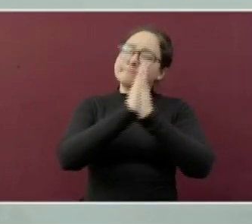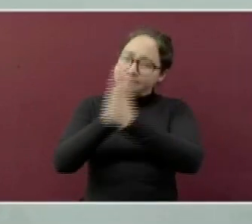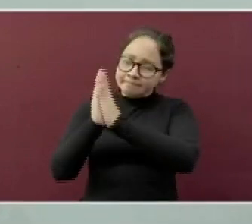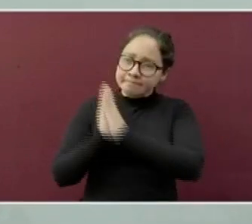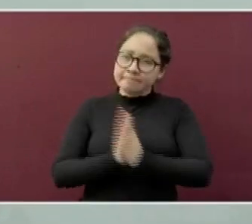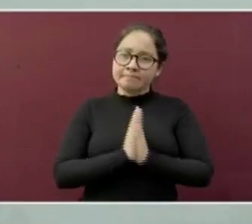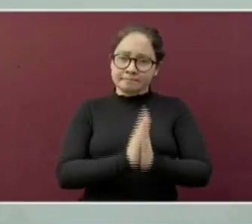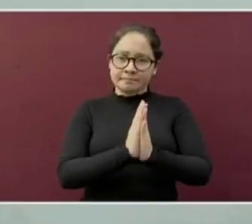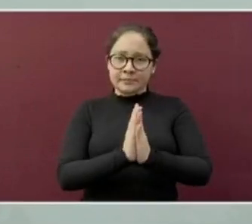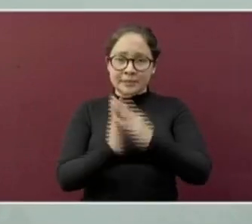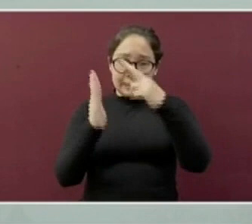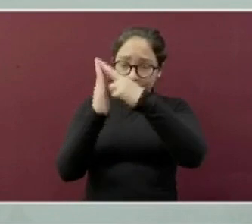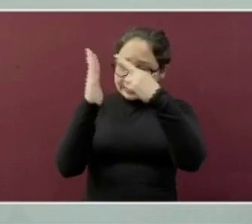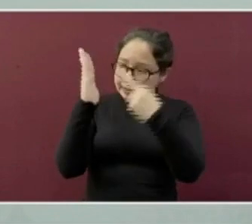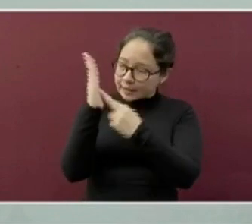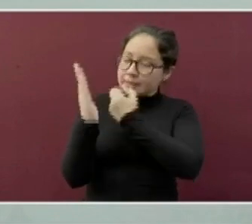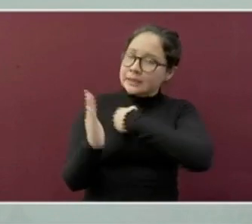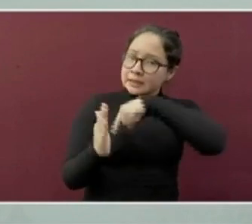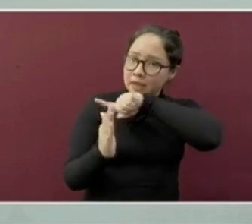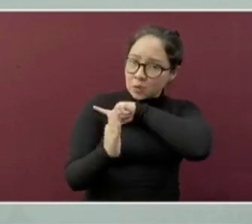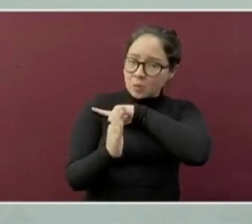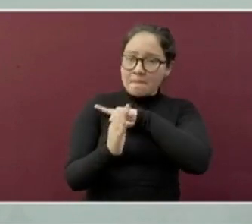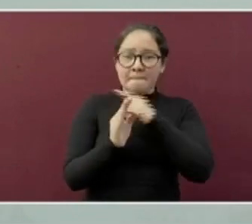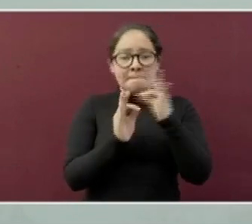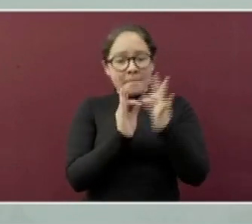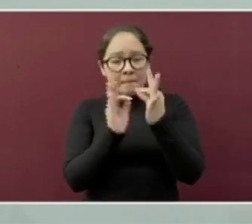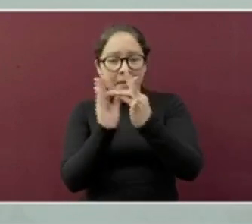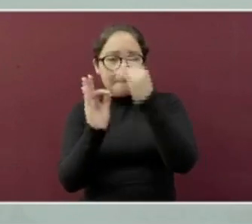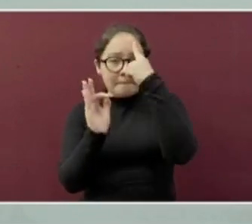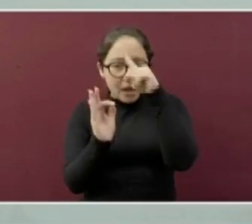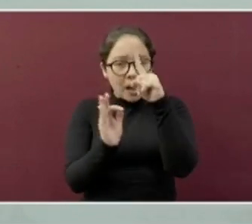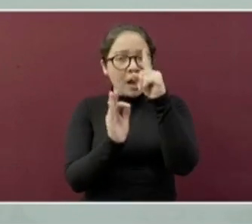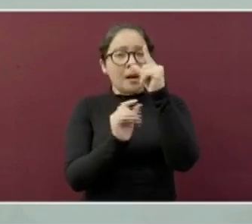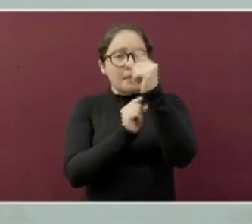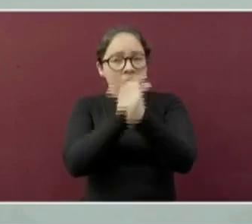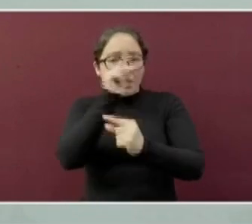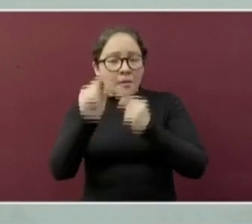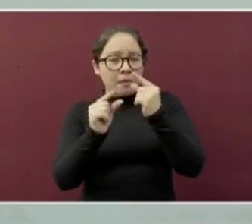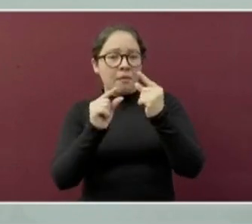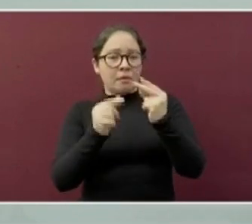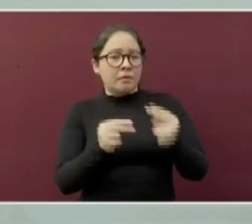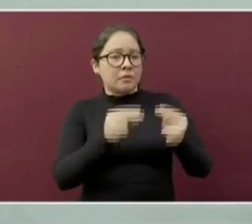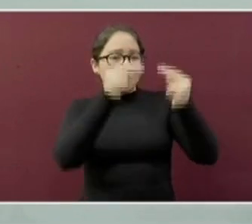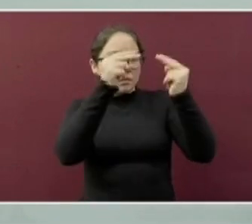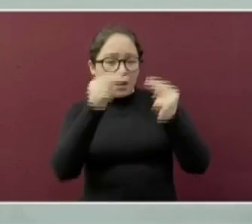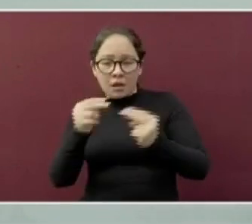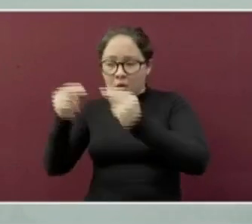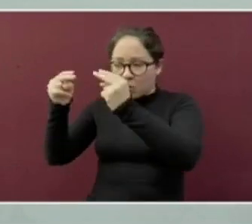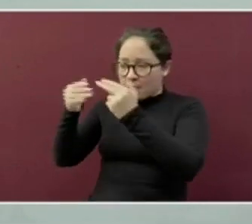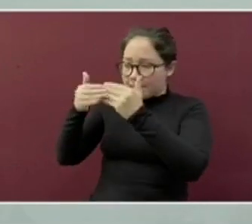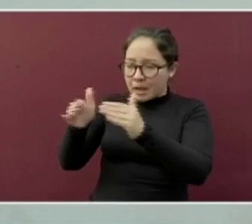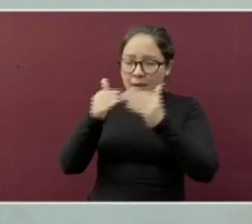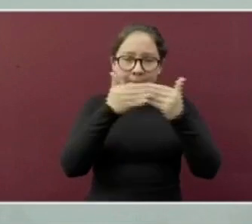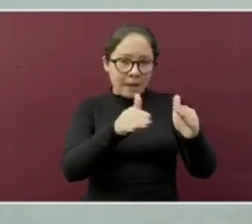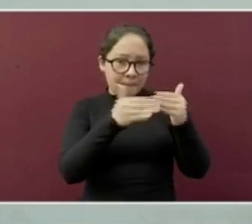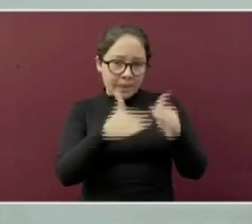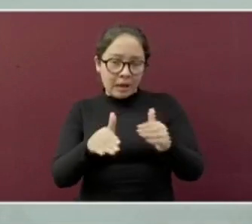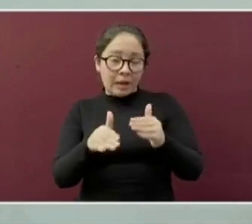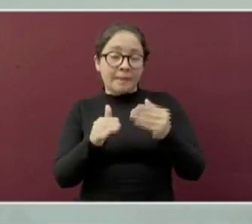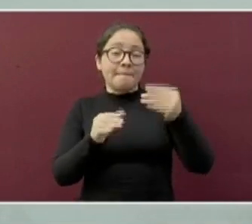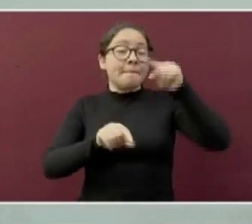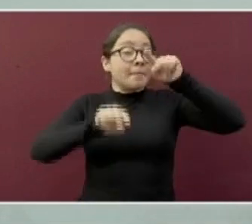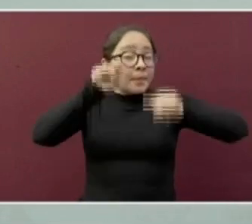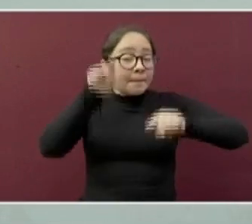a las medidas sanitarias para la apertura de los establecimientos, tomando en cuenta